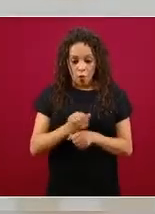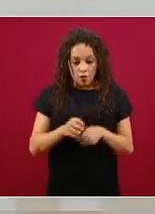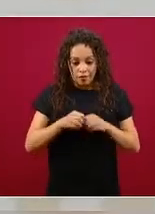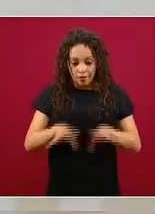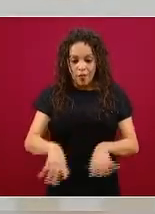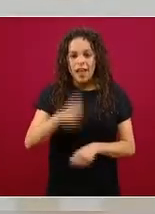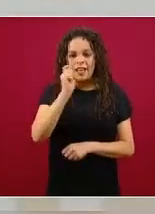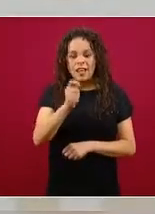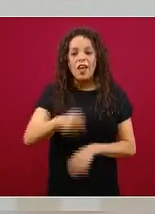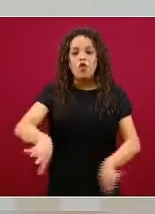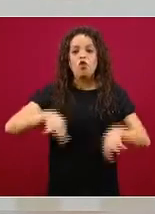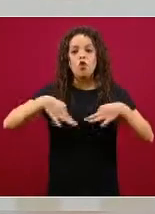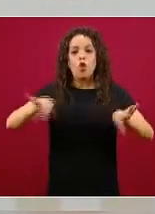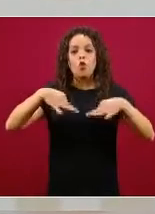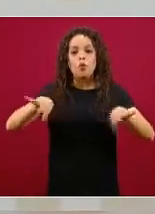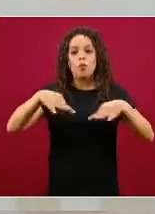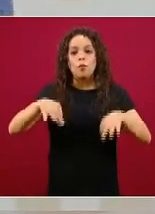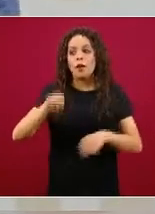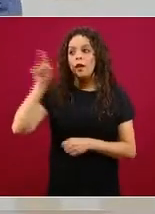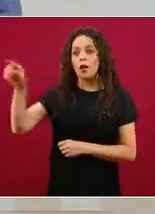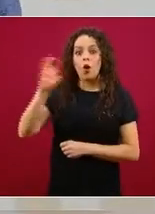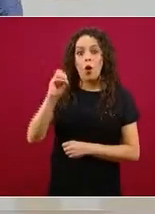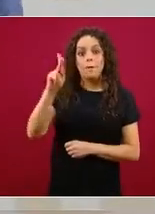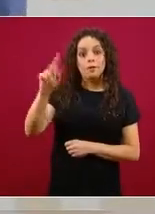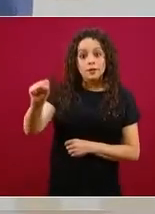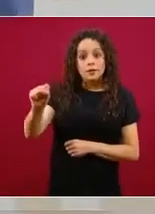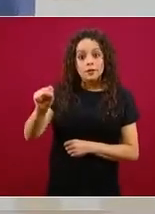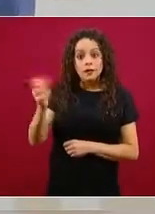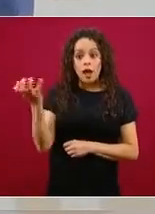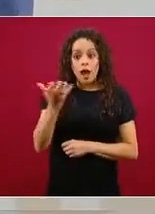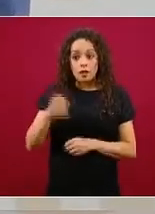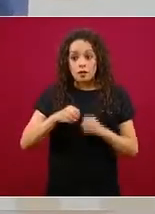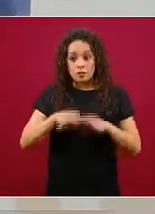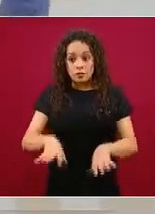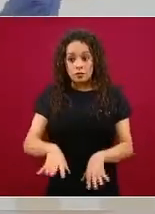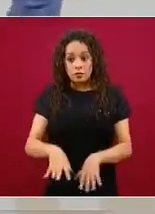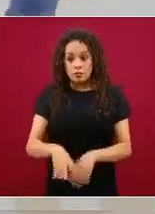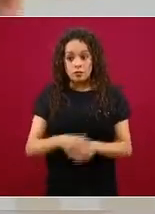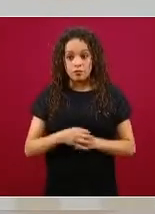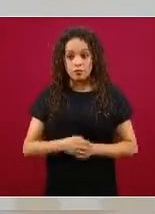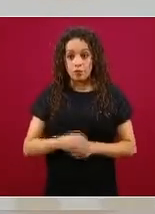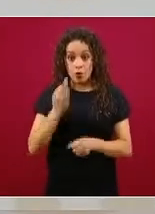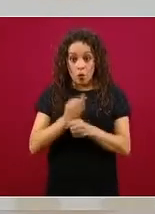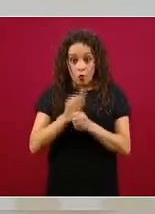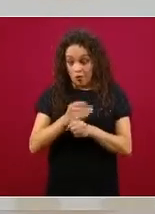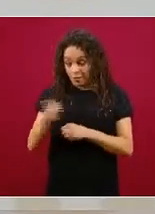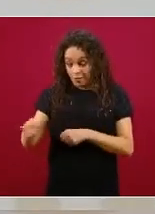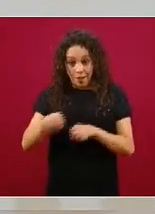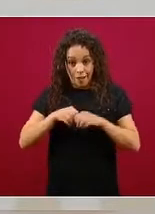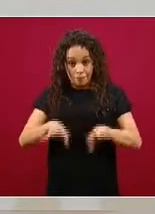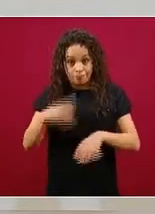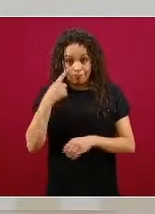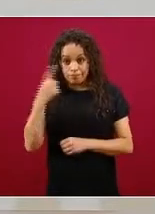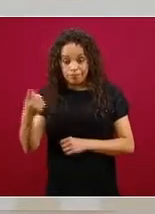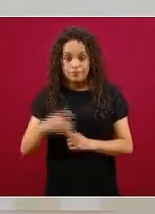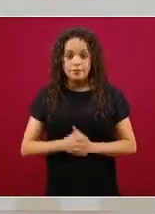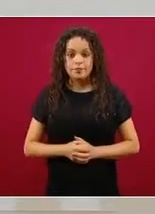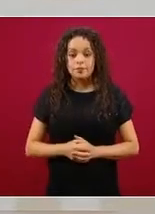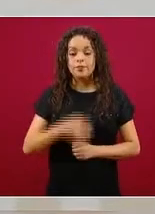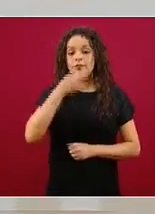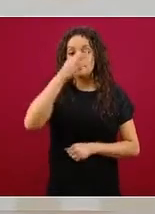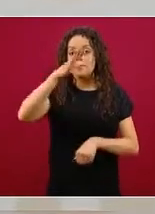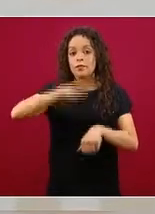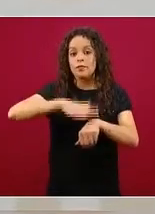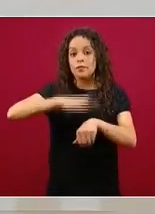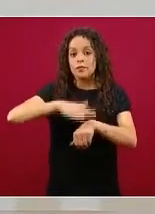documento de la organización panamericana de la salud lo vamos a poner en el sitio web acaba de salir que dice advertencia